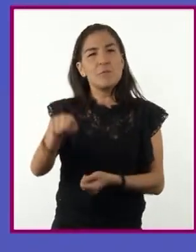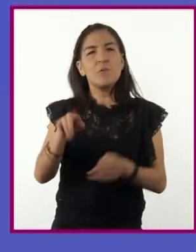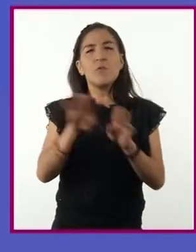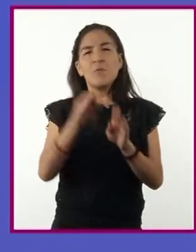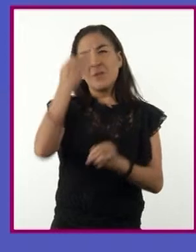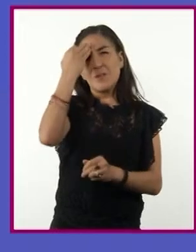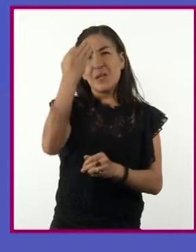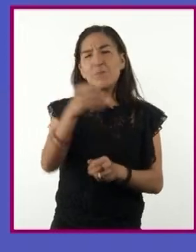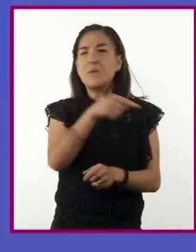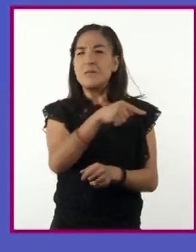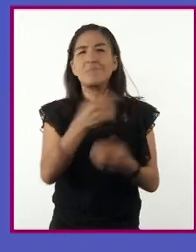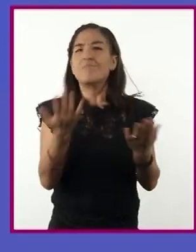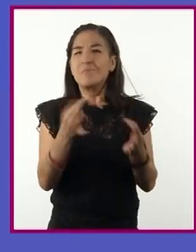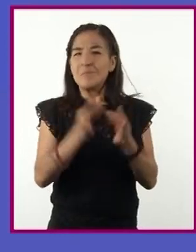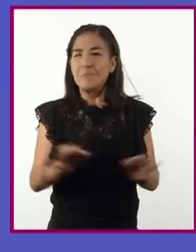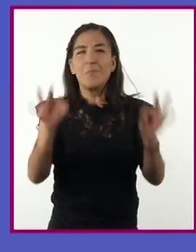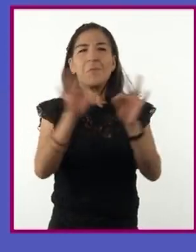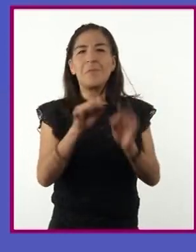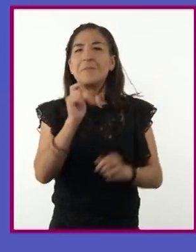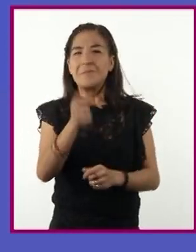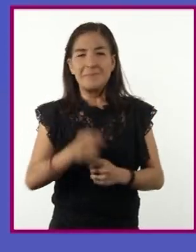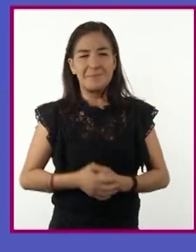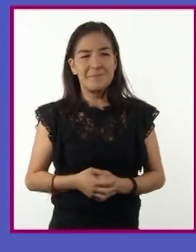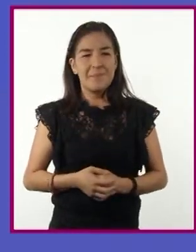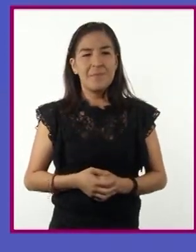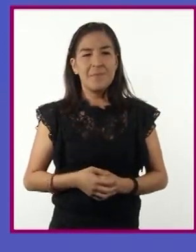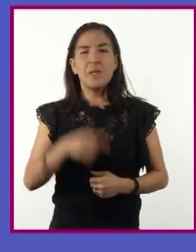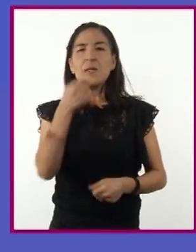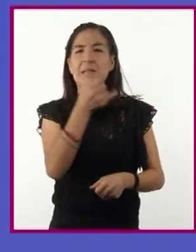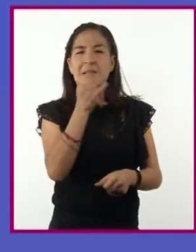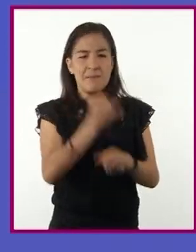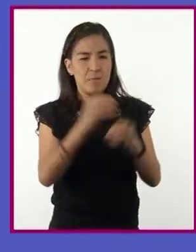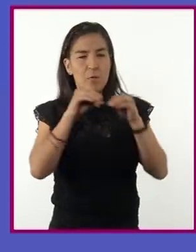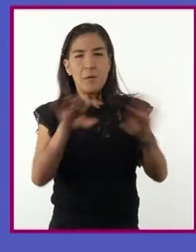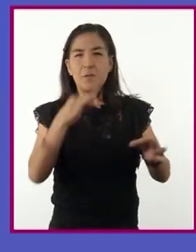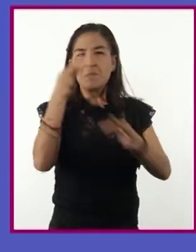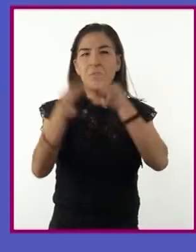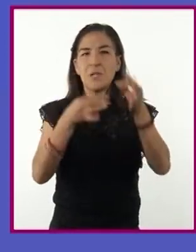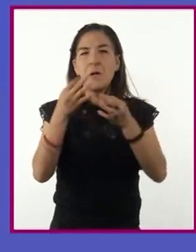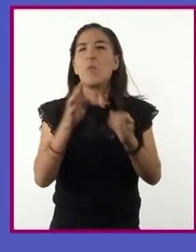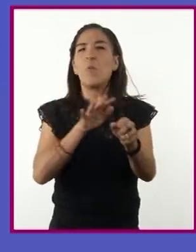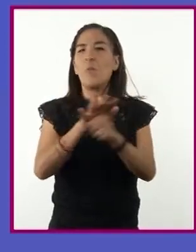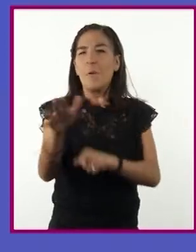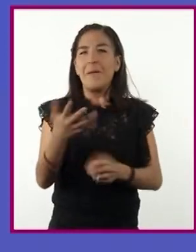tiempo? ¿Qué tipo de información difunde la radio?